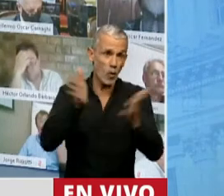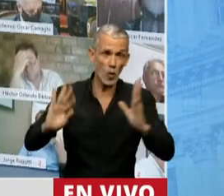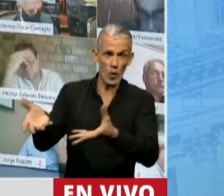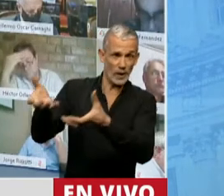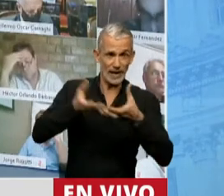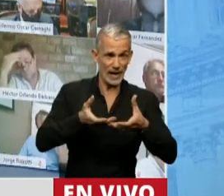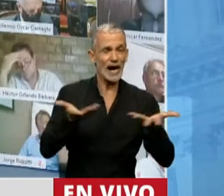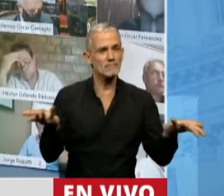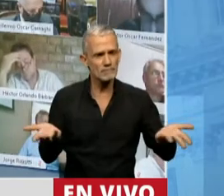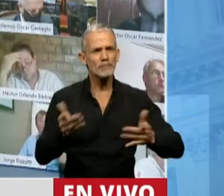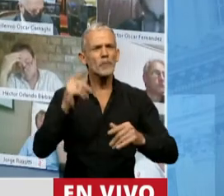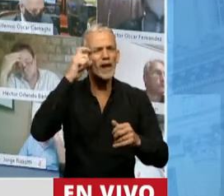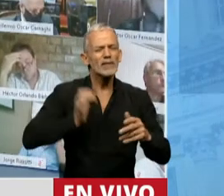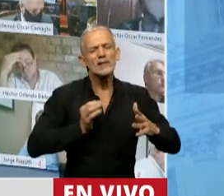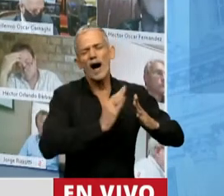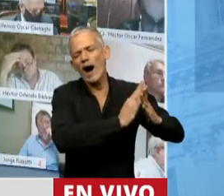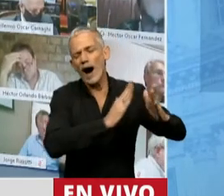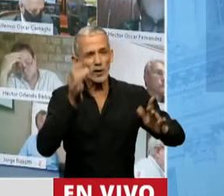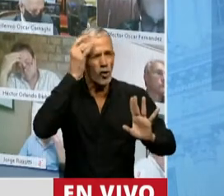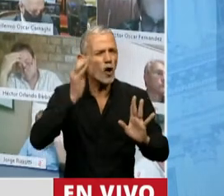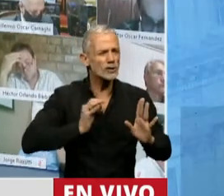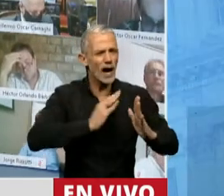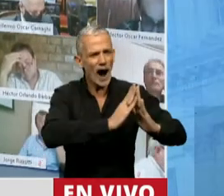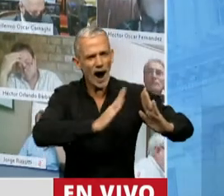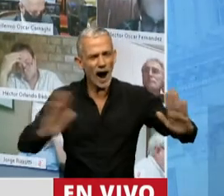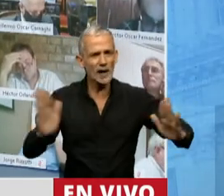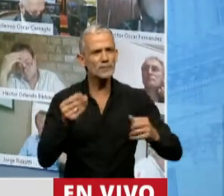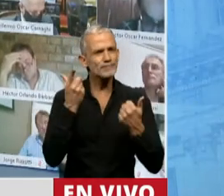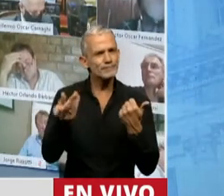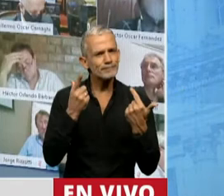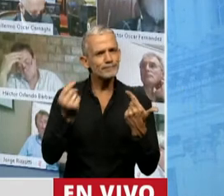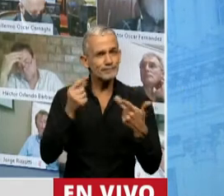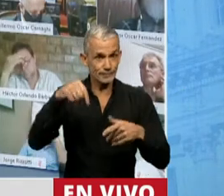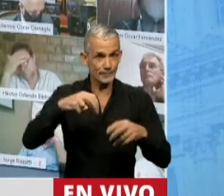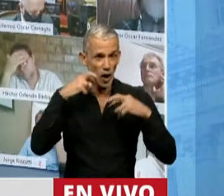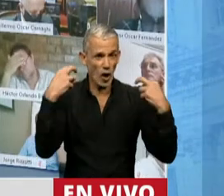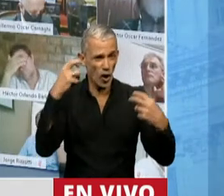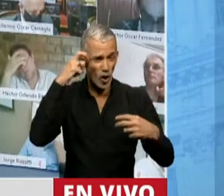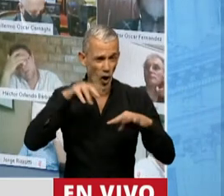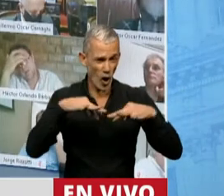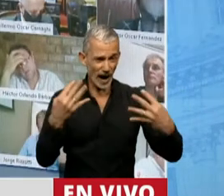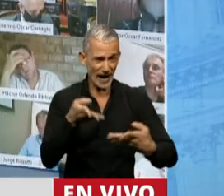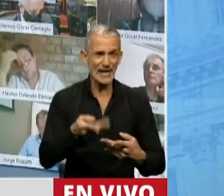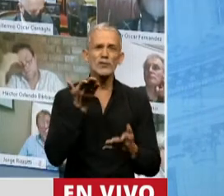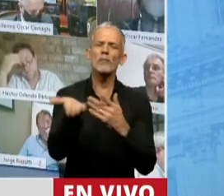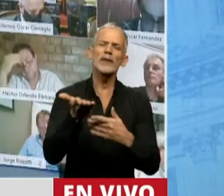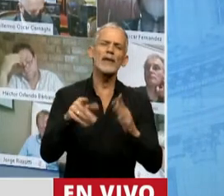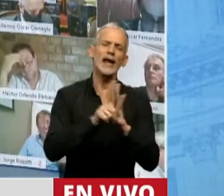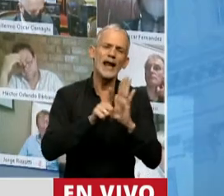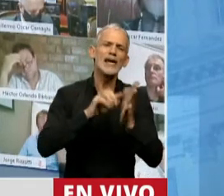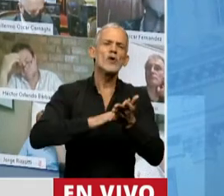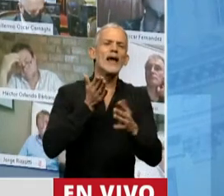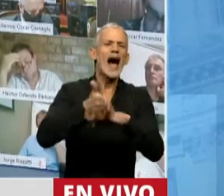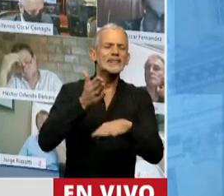Luego de 10 años, de 12 años, reclamando en este Congreso que haya una ley de acceso a la